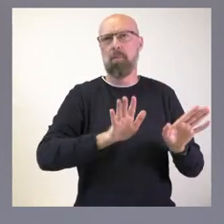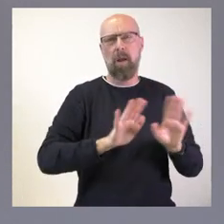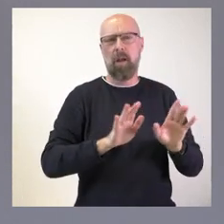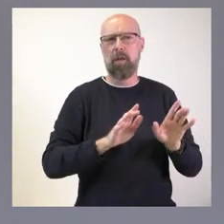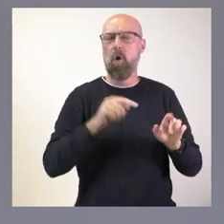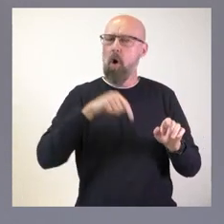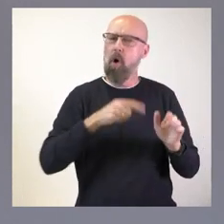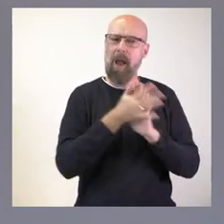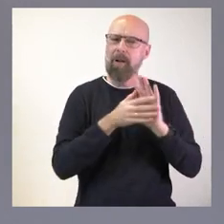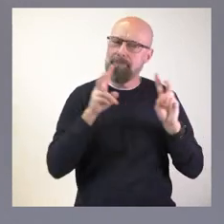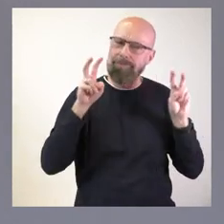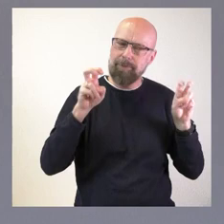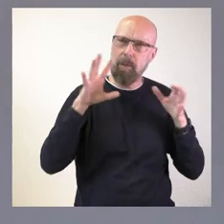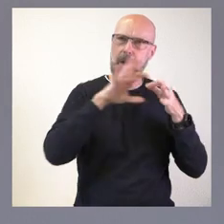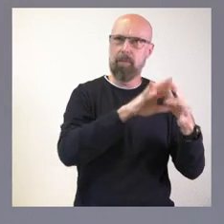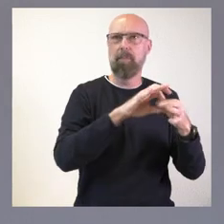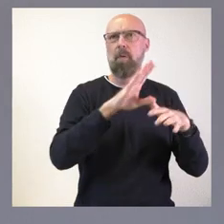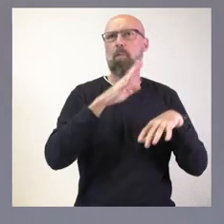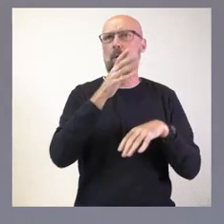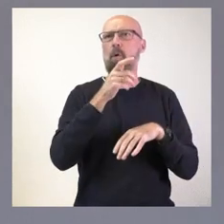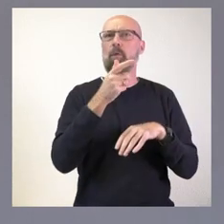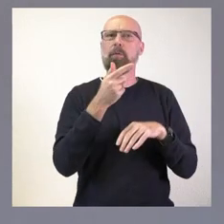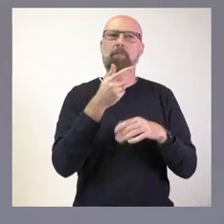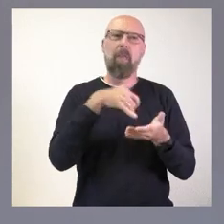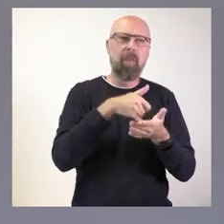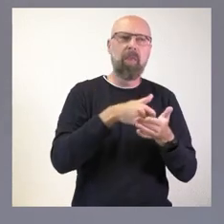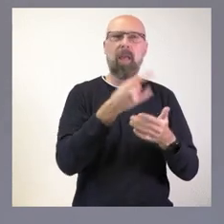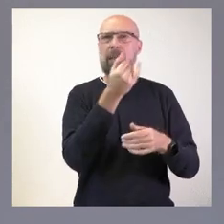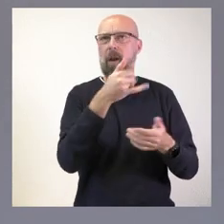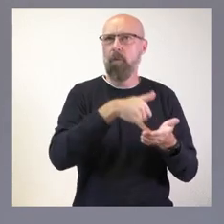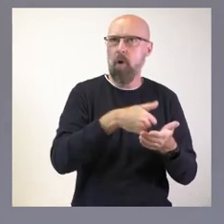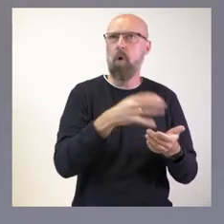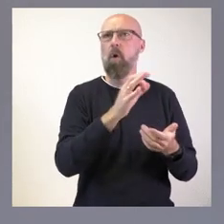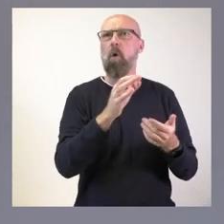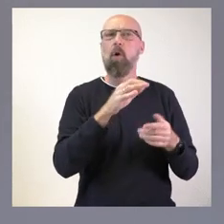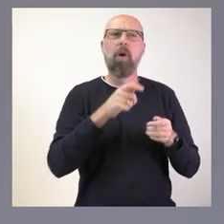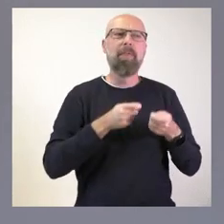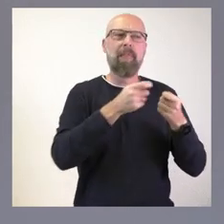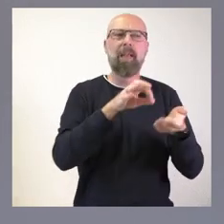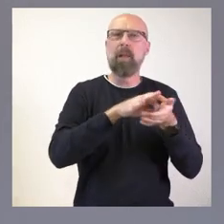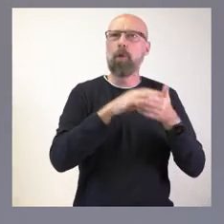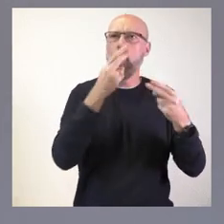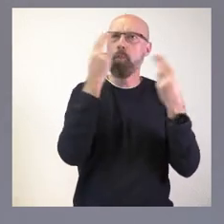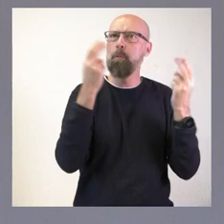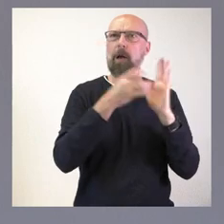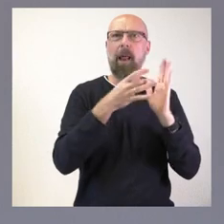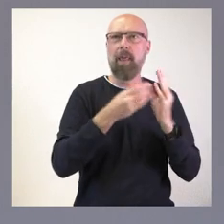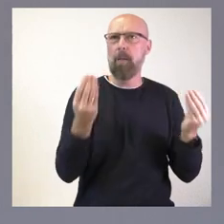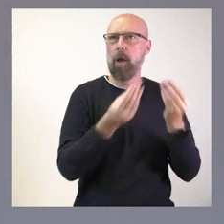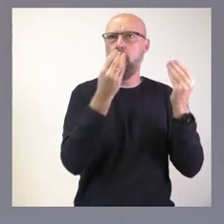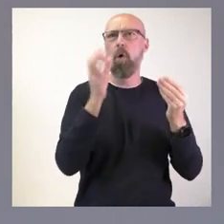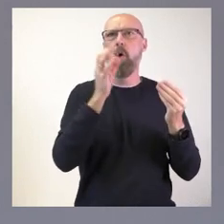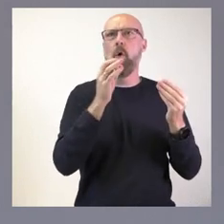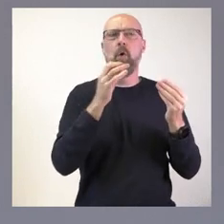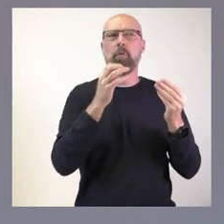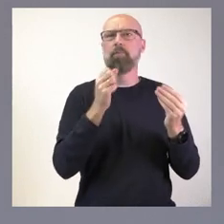de dificultades para llegar a fin de mes, de sus problemas para tener servicios públicos de la máxima calidad, de sus desafíos en el mundo